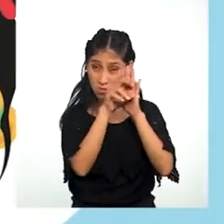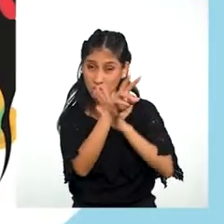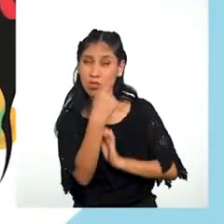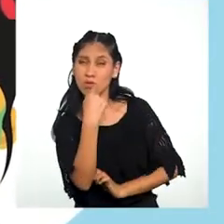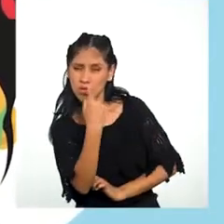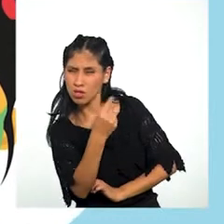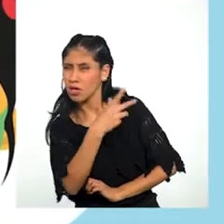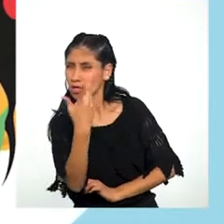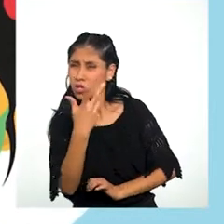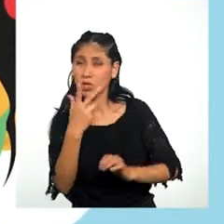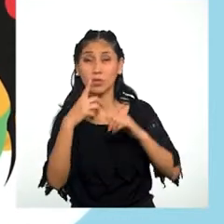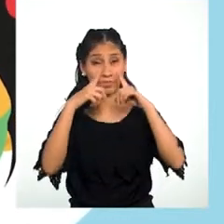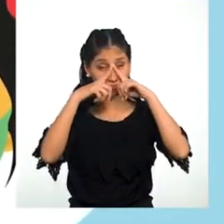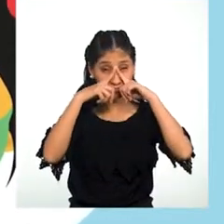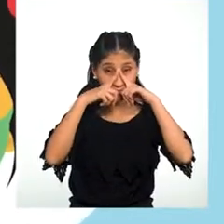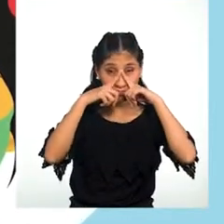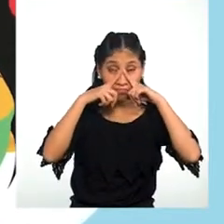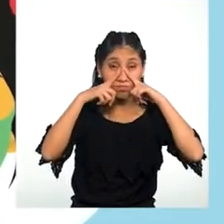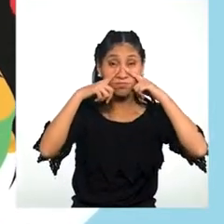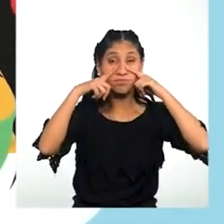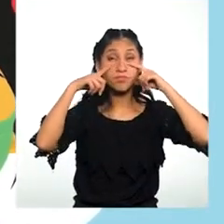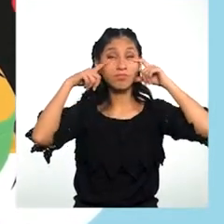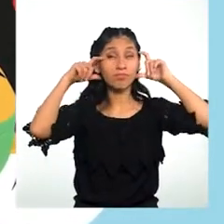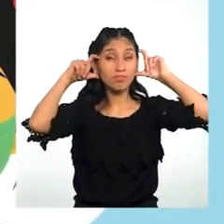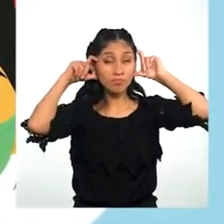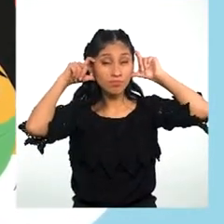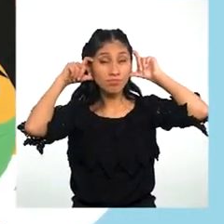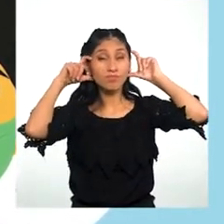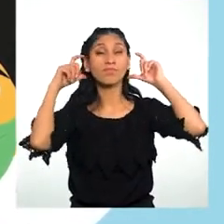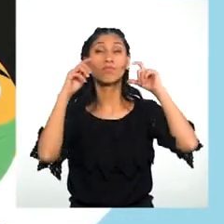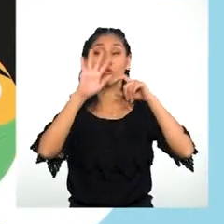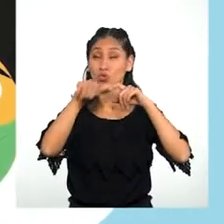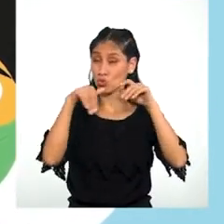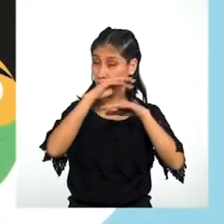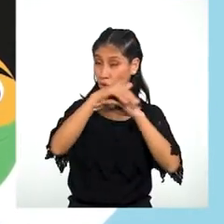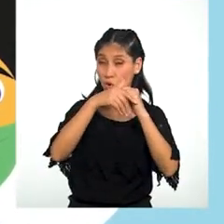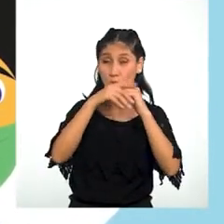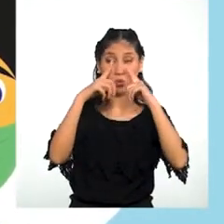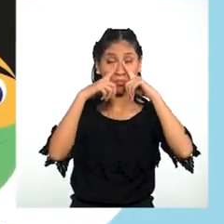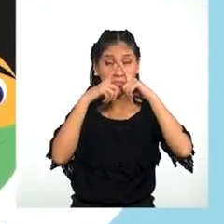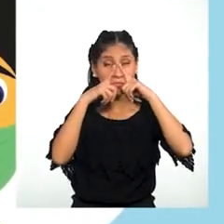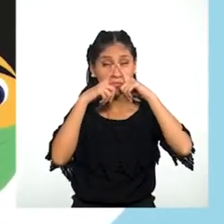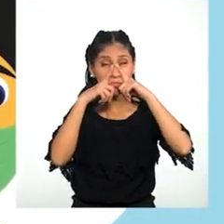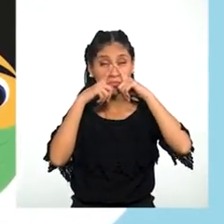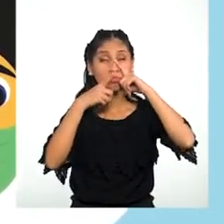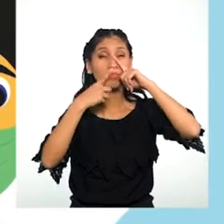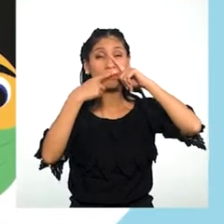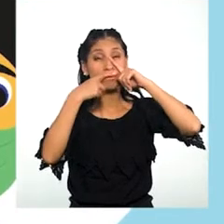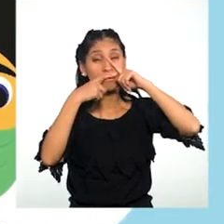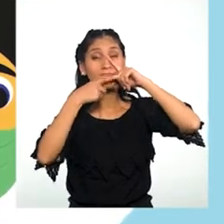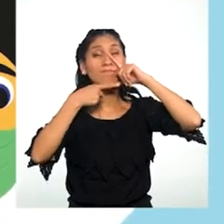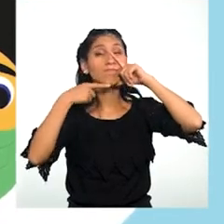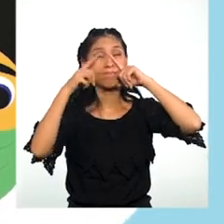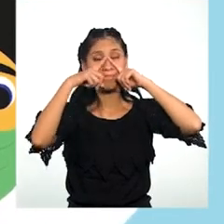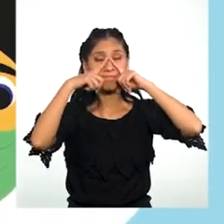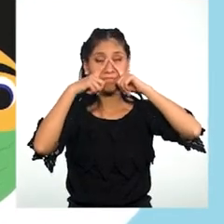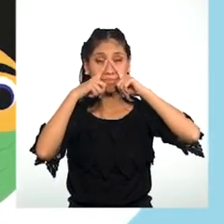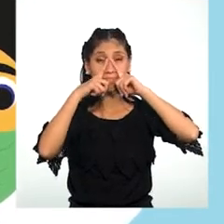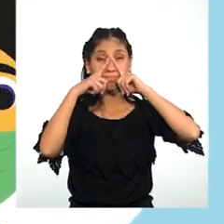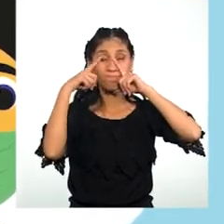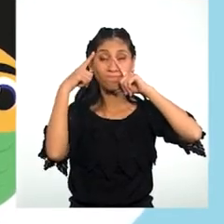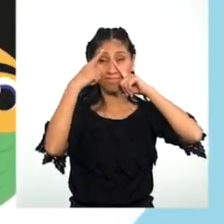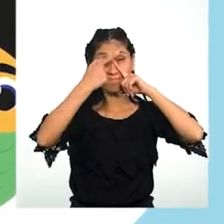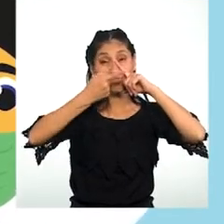Que la mascarilla Debe cubrir la barbilla La boca Y la nariz Y que bien puesta